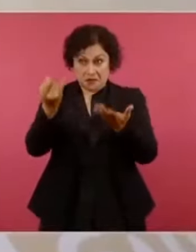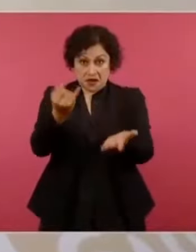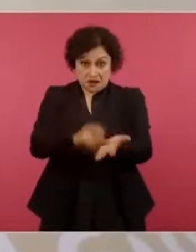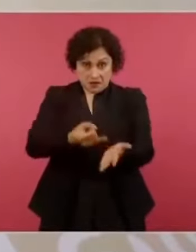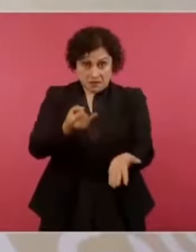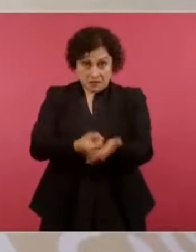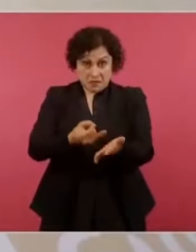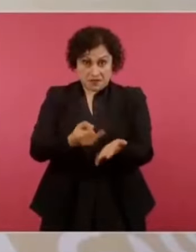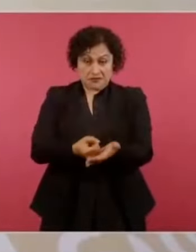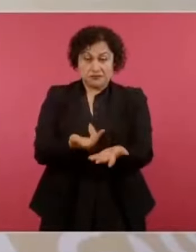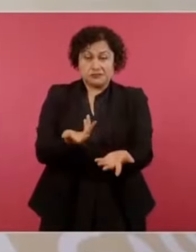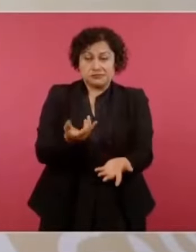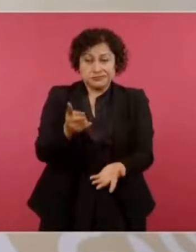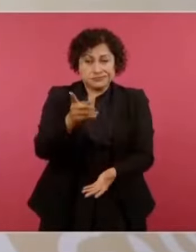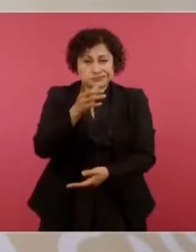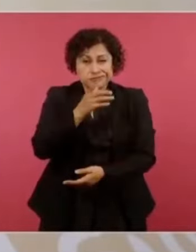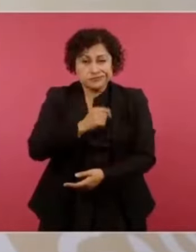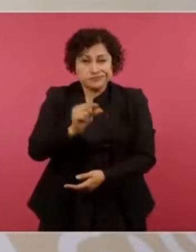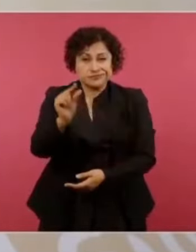contribuir.